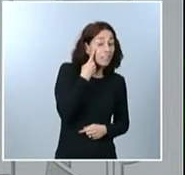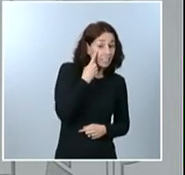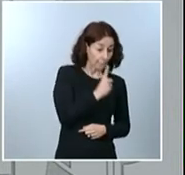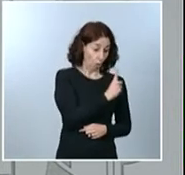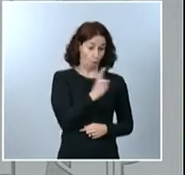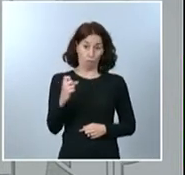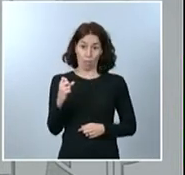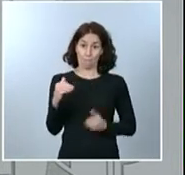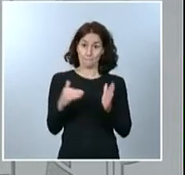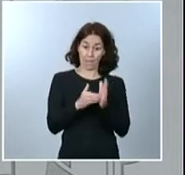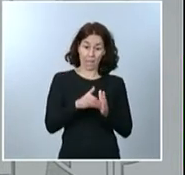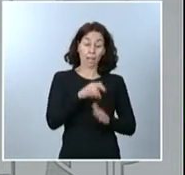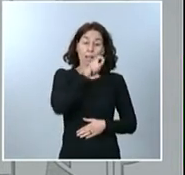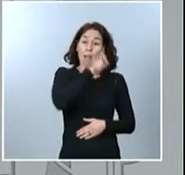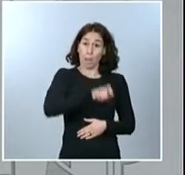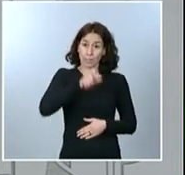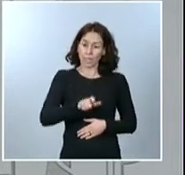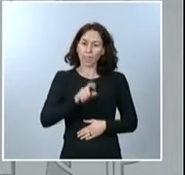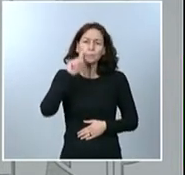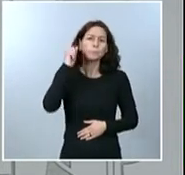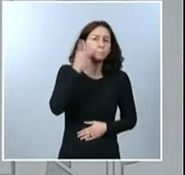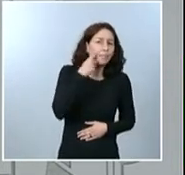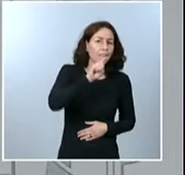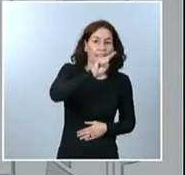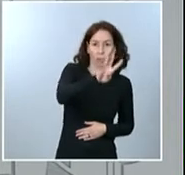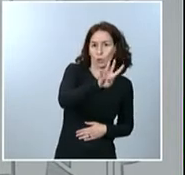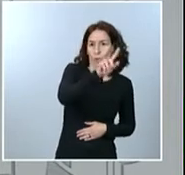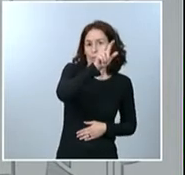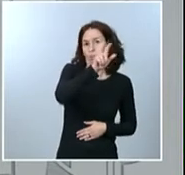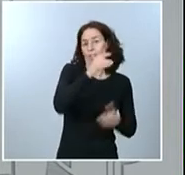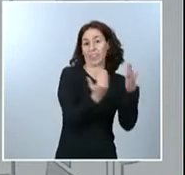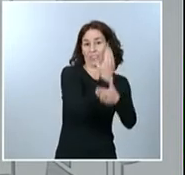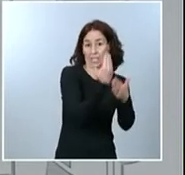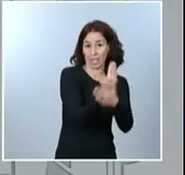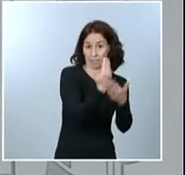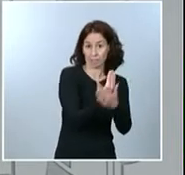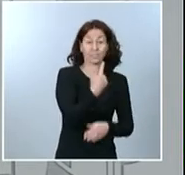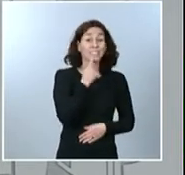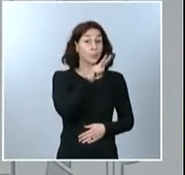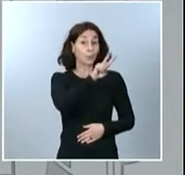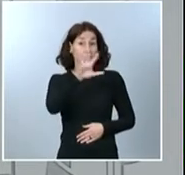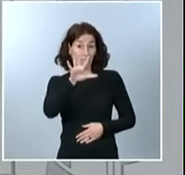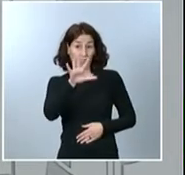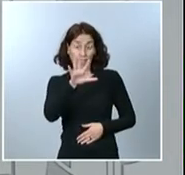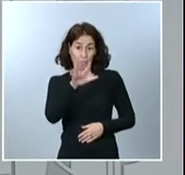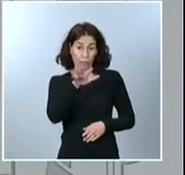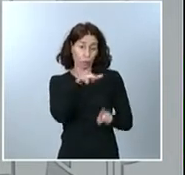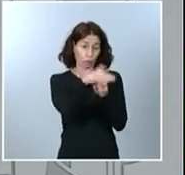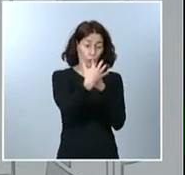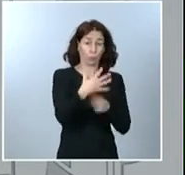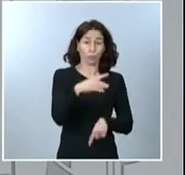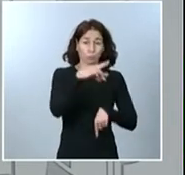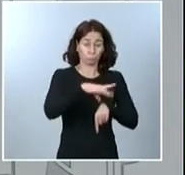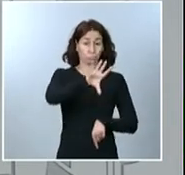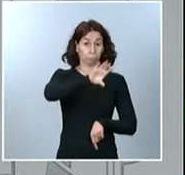días. Una incidencia por debajo de 25 casos por cada 100.000 habitantes, que es lo que marca la Organización Mundial de la Salud, se considera